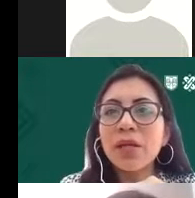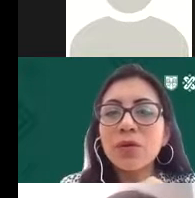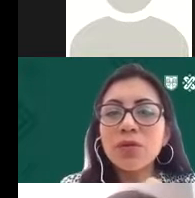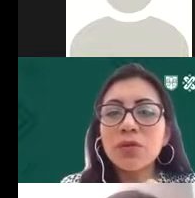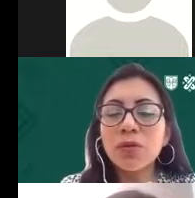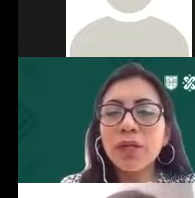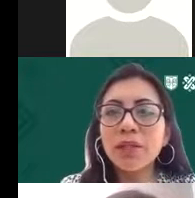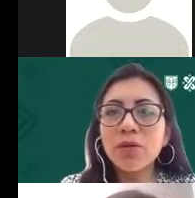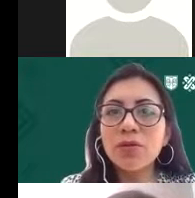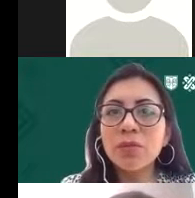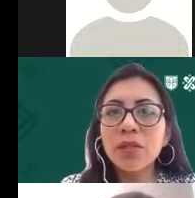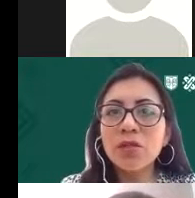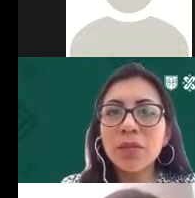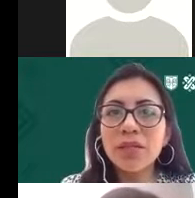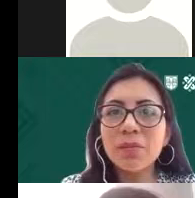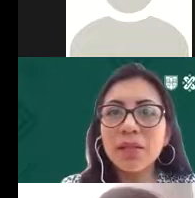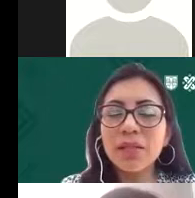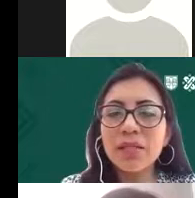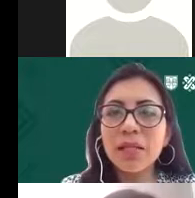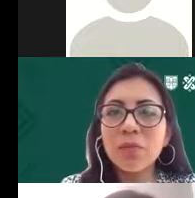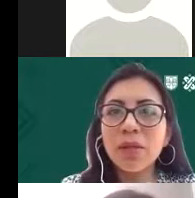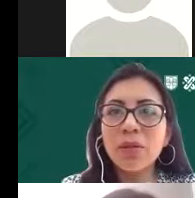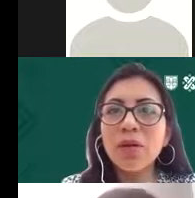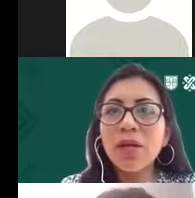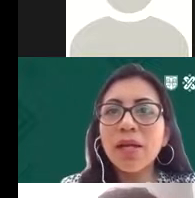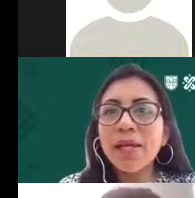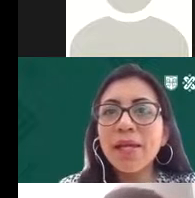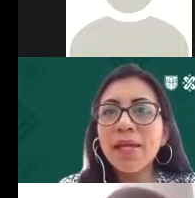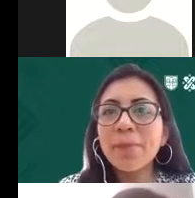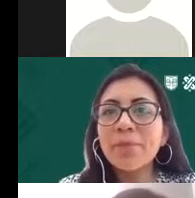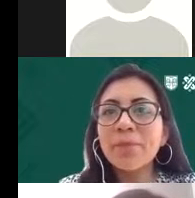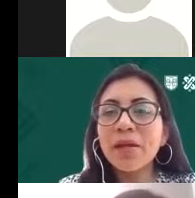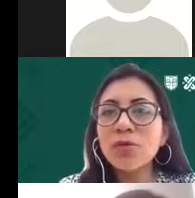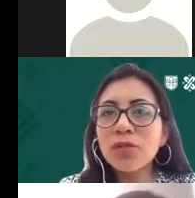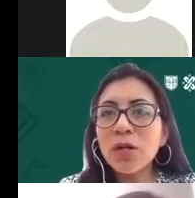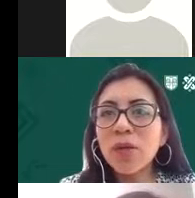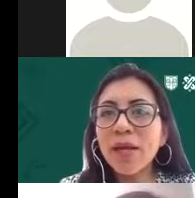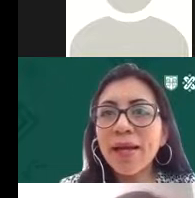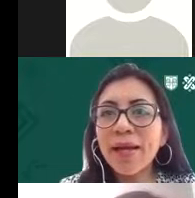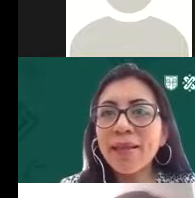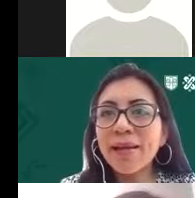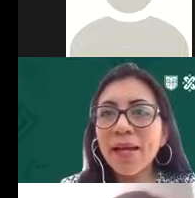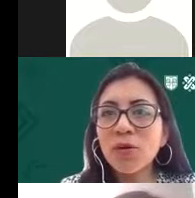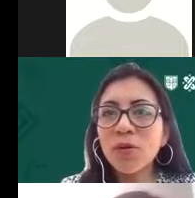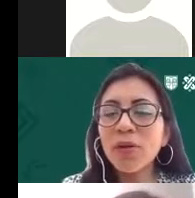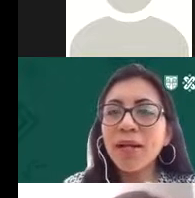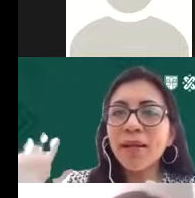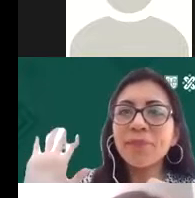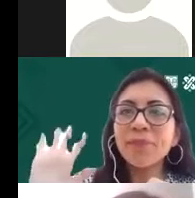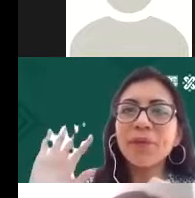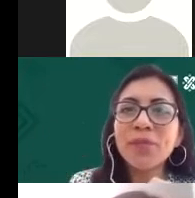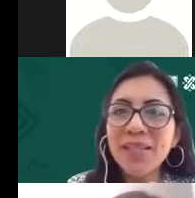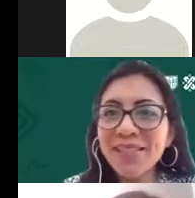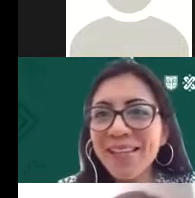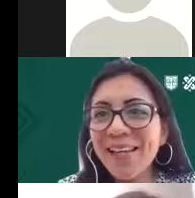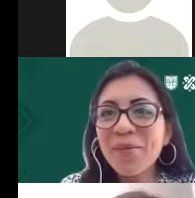compañeros conectados, 22 participantes hasta el momento. Y me da gusto saludar a Elda Riaño. Hola, Elda.